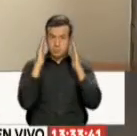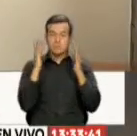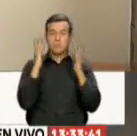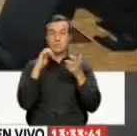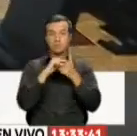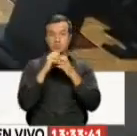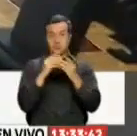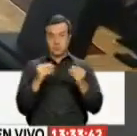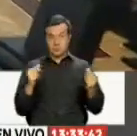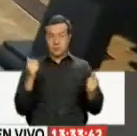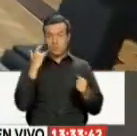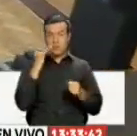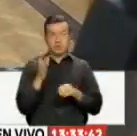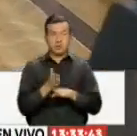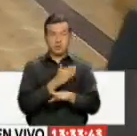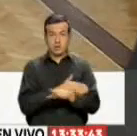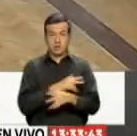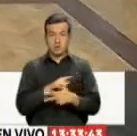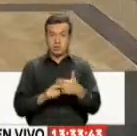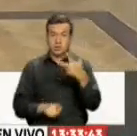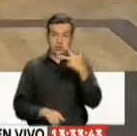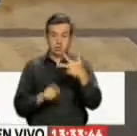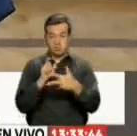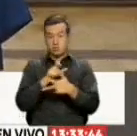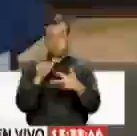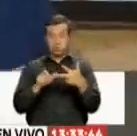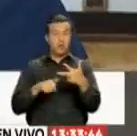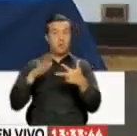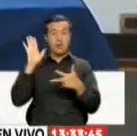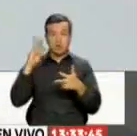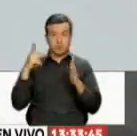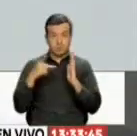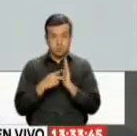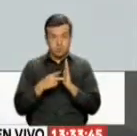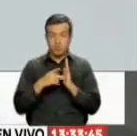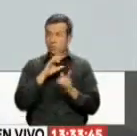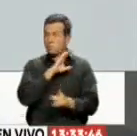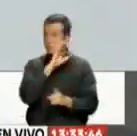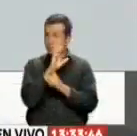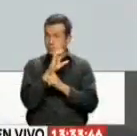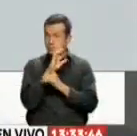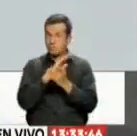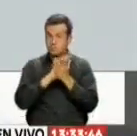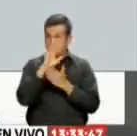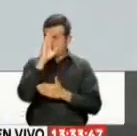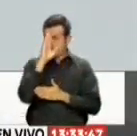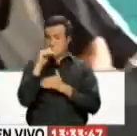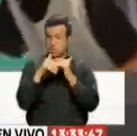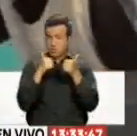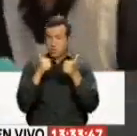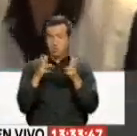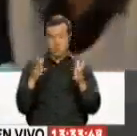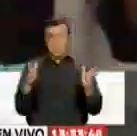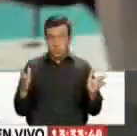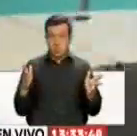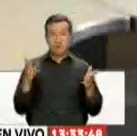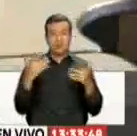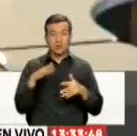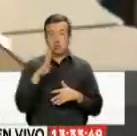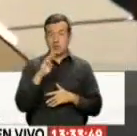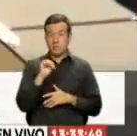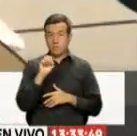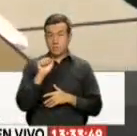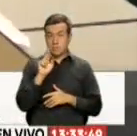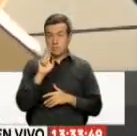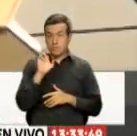resolver Días atrás Tres de los cinco Postulantes Con mayor puntaje Cuestionaron La transparencia Del proceso Incluso Benavides